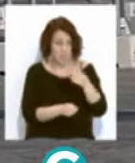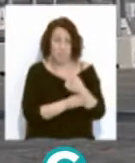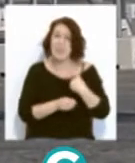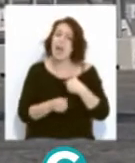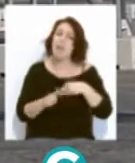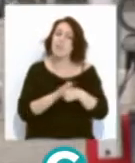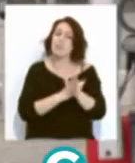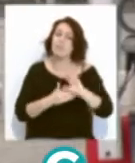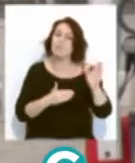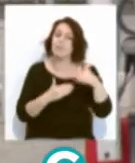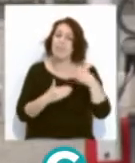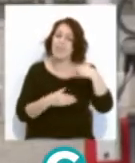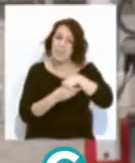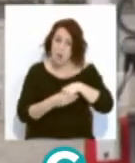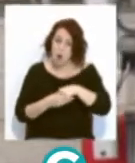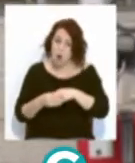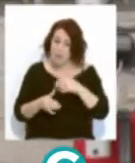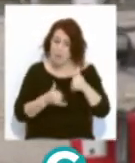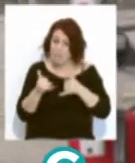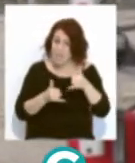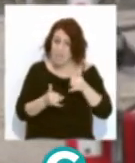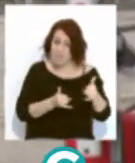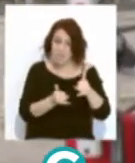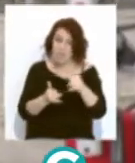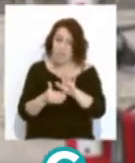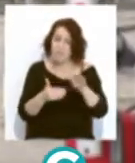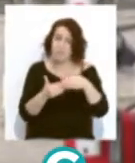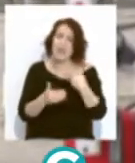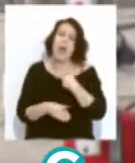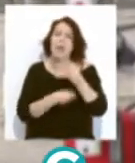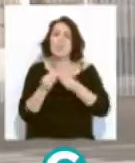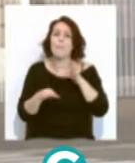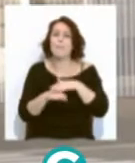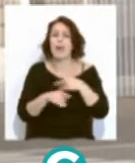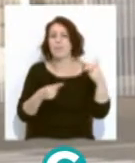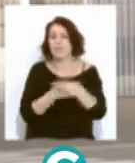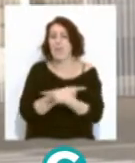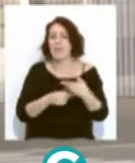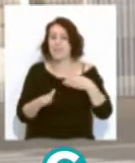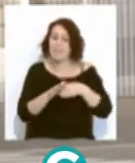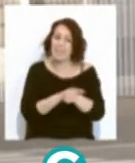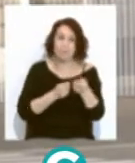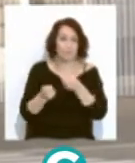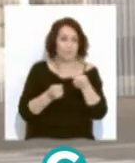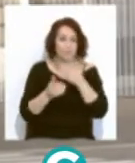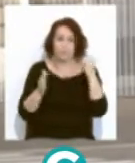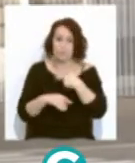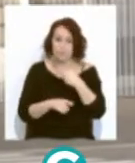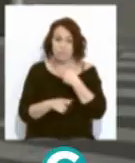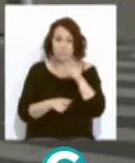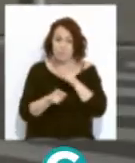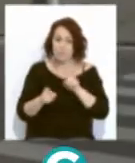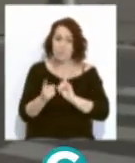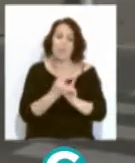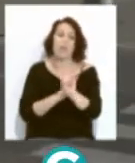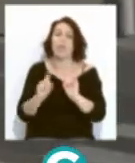este acceso interior del carril bici se debe realizar para evitar la entrada sin control de personas y